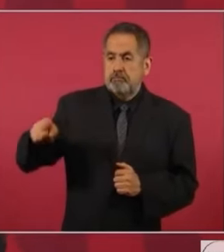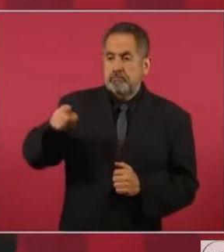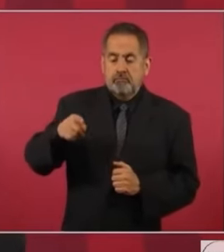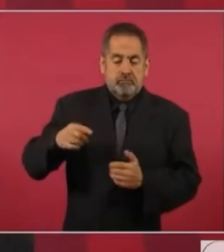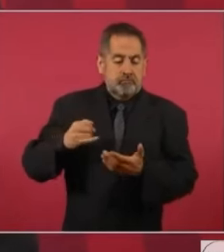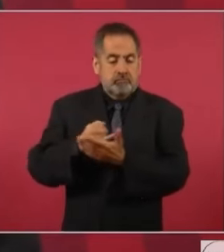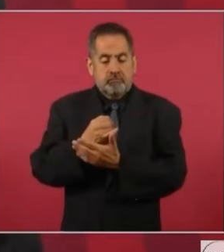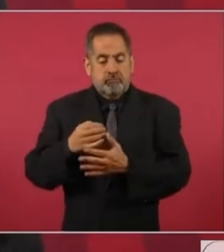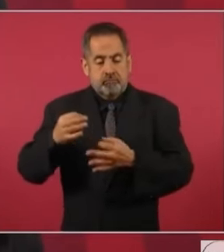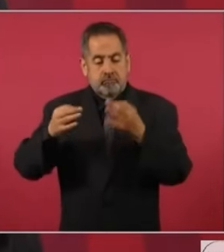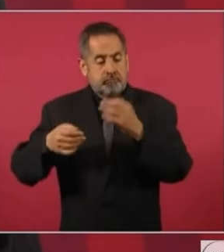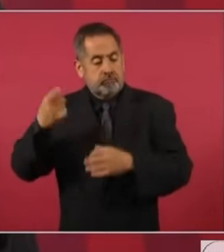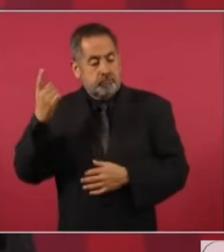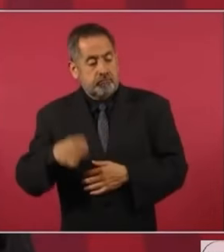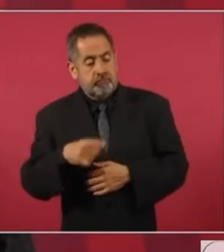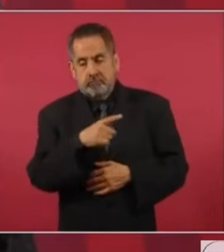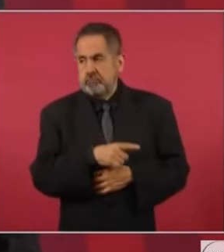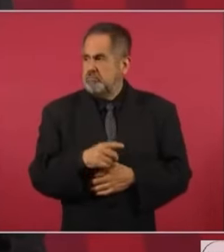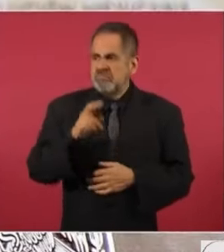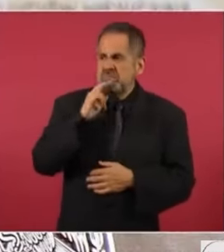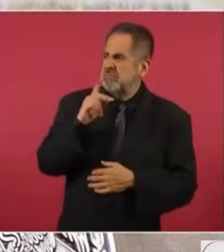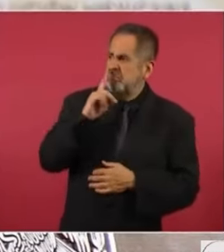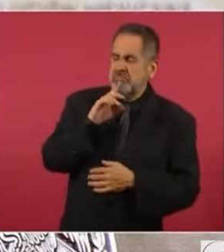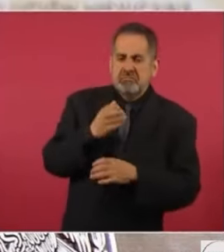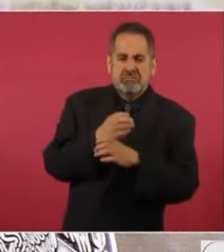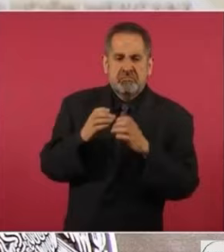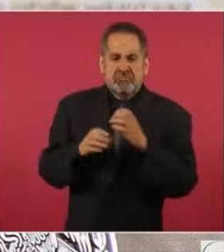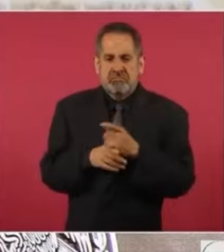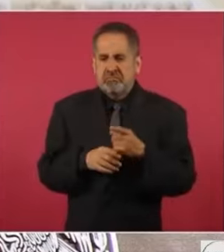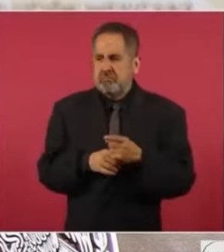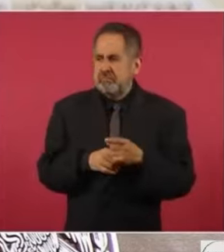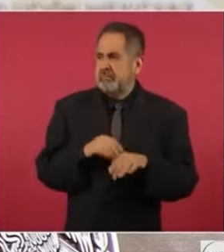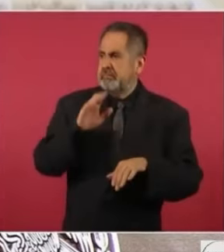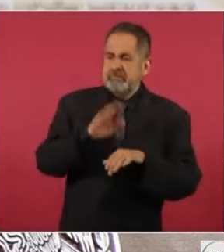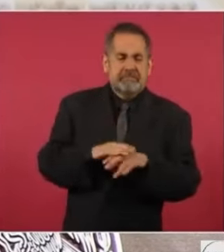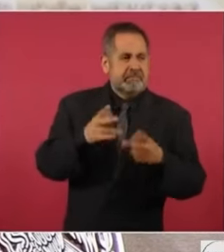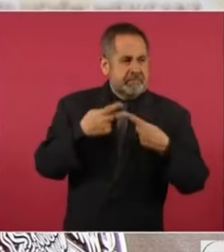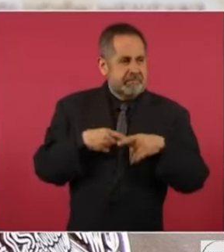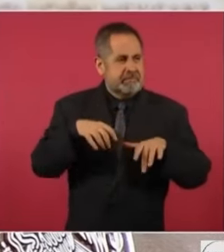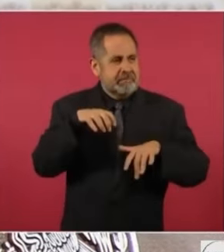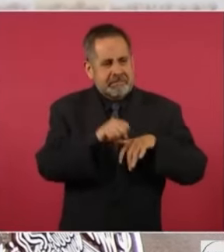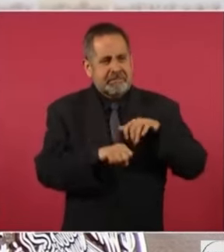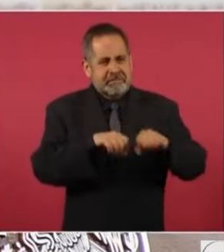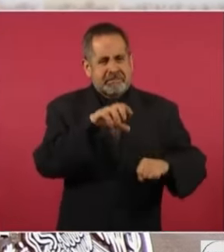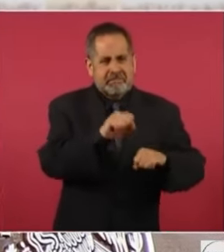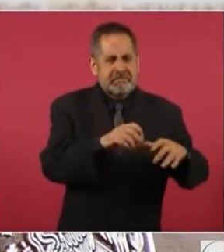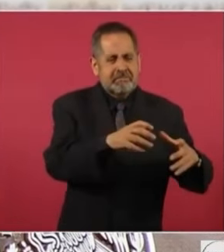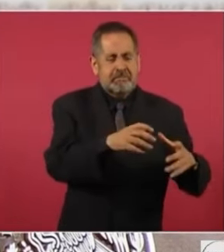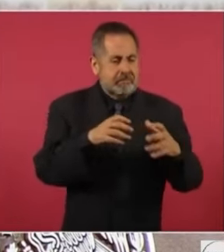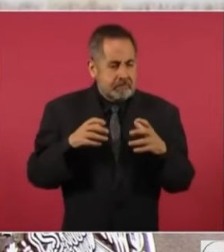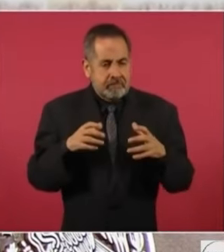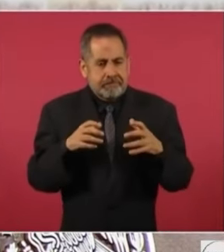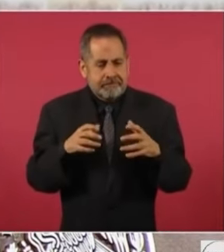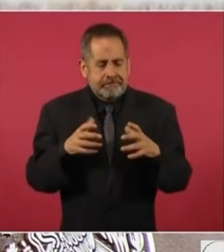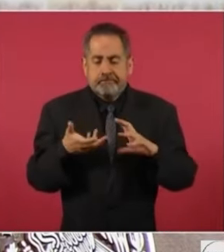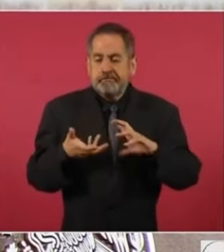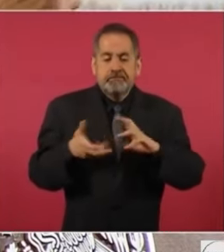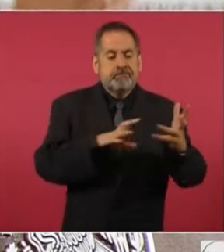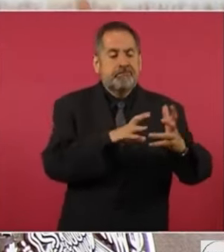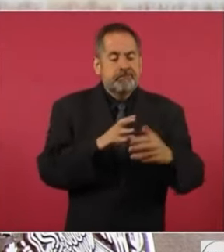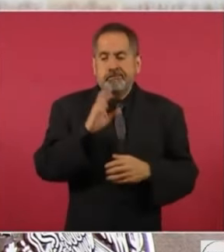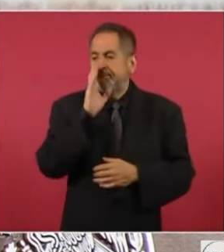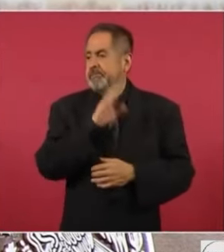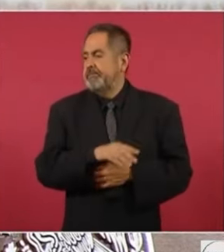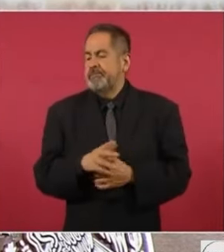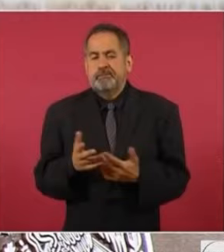pensando que si metían a más ya no se iba a actuar sobre